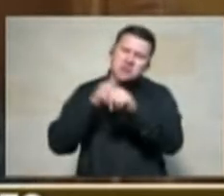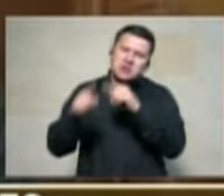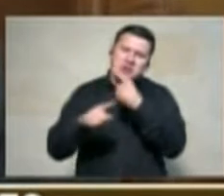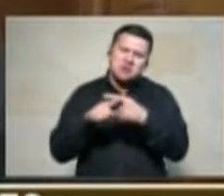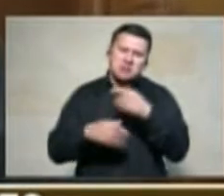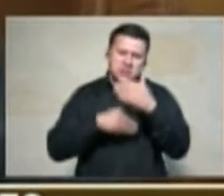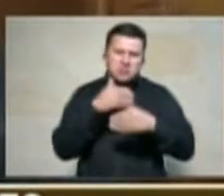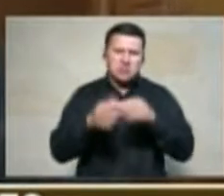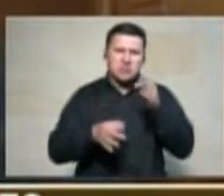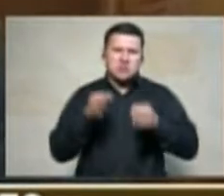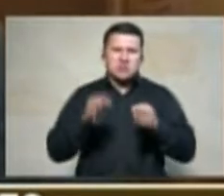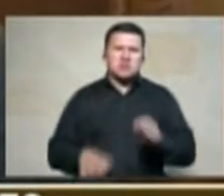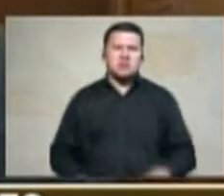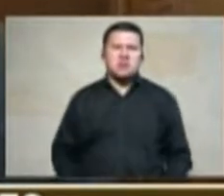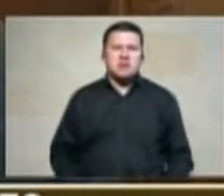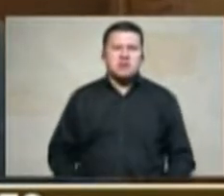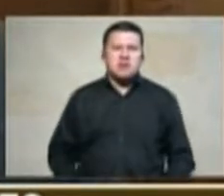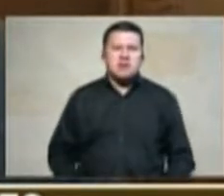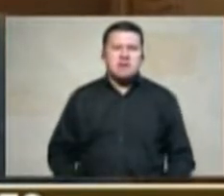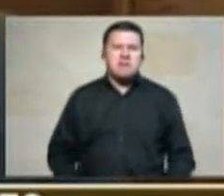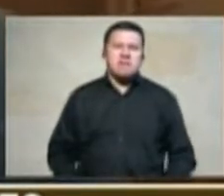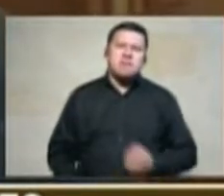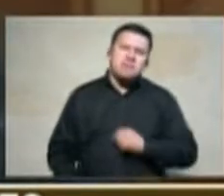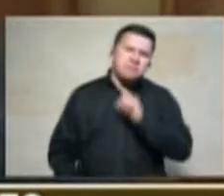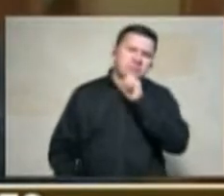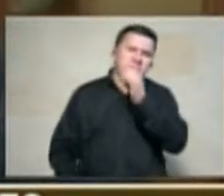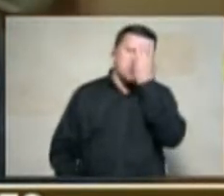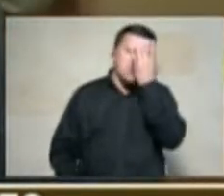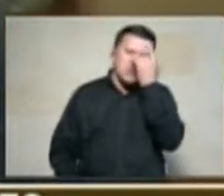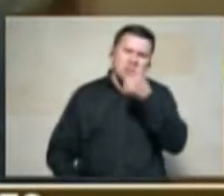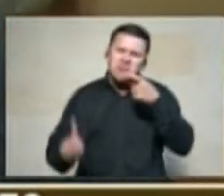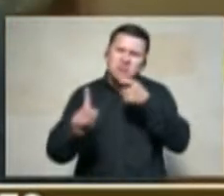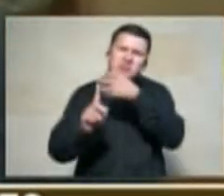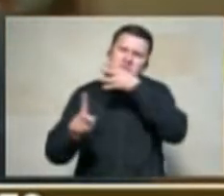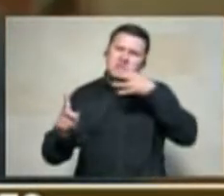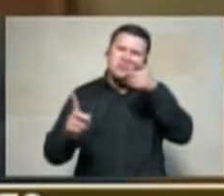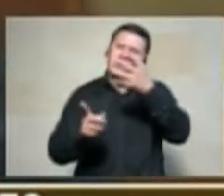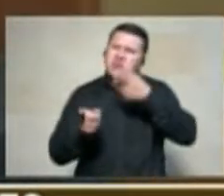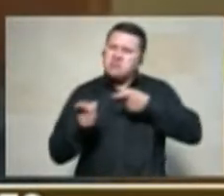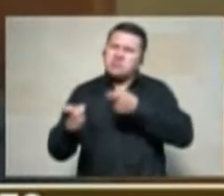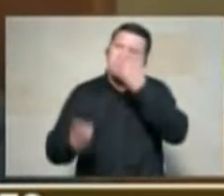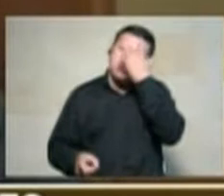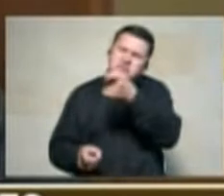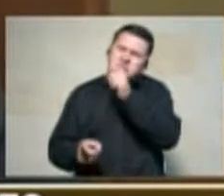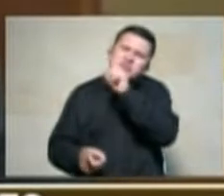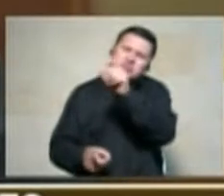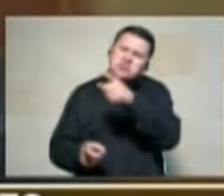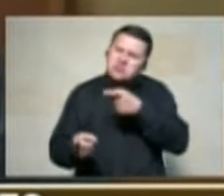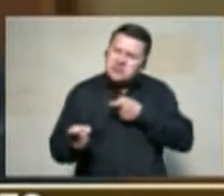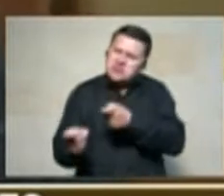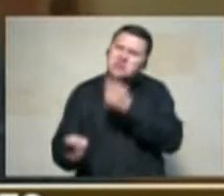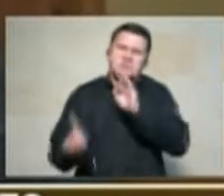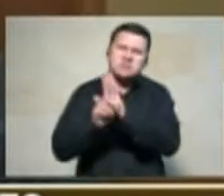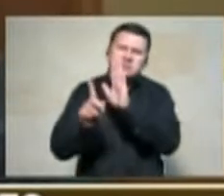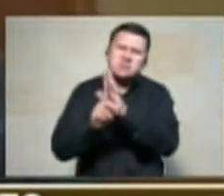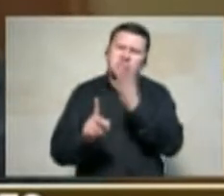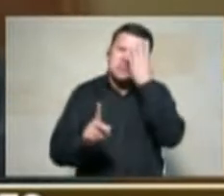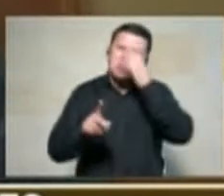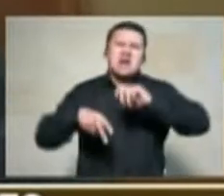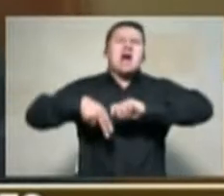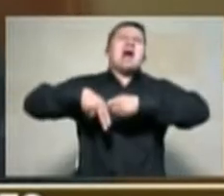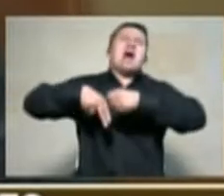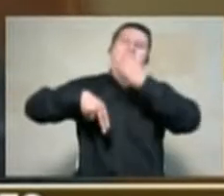preguntaba por qué asesinaban campesinos o hacían masacres o desplazaban o torturaban o violaban